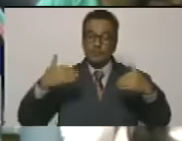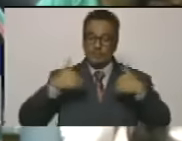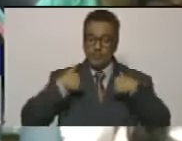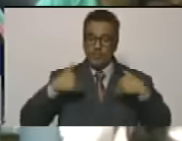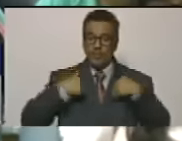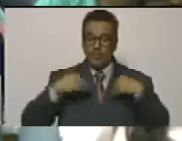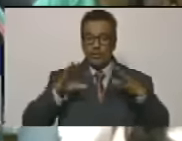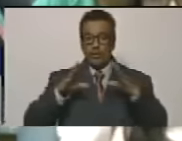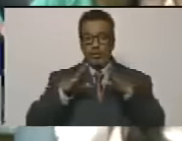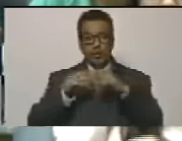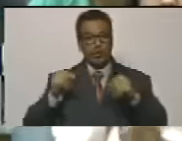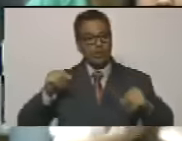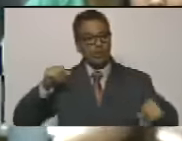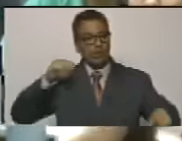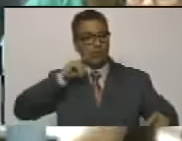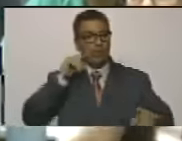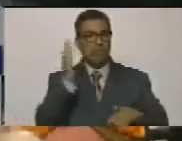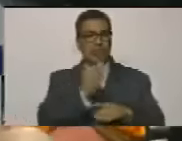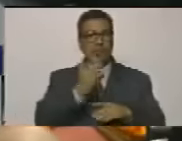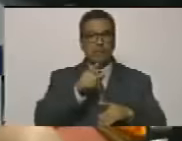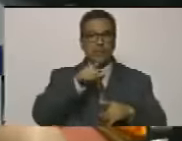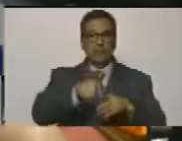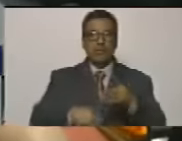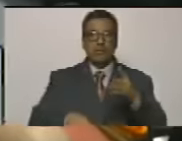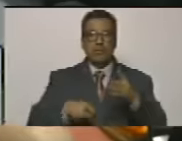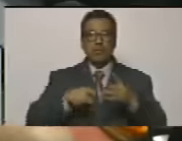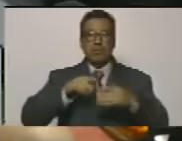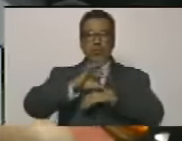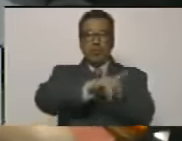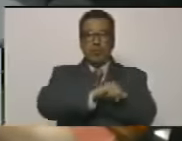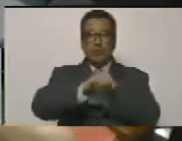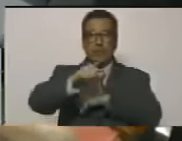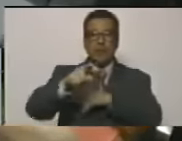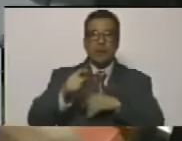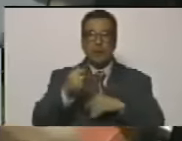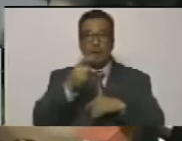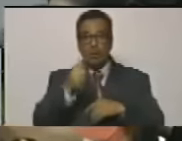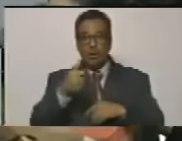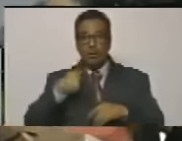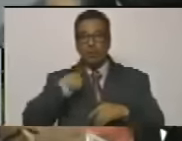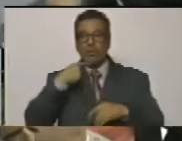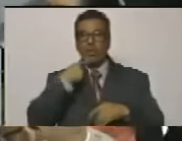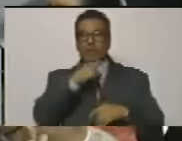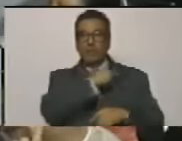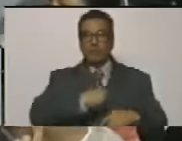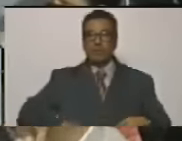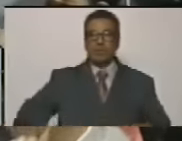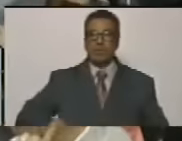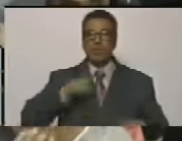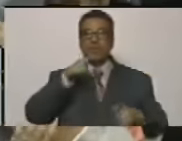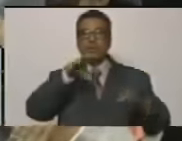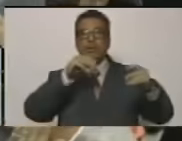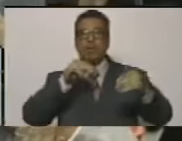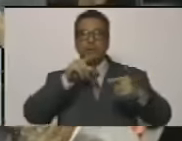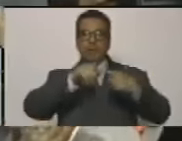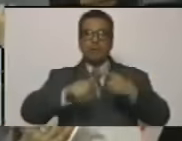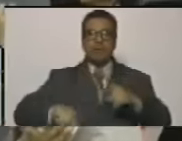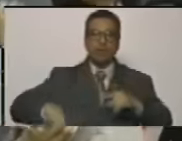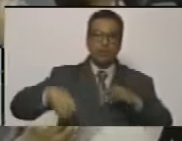todos los desmanes y cuando se habla de delincuencia es poco señor presidente hay que hablar de